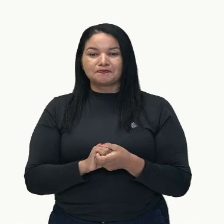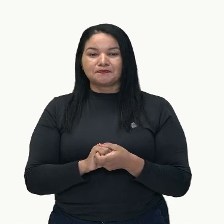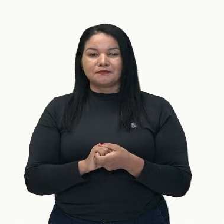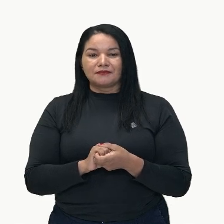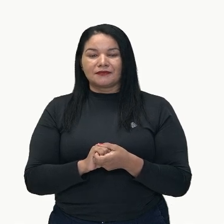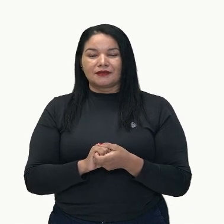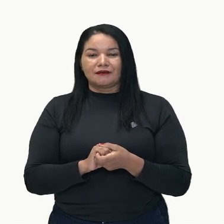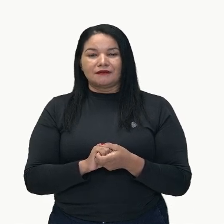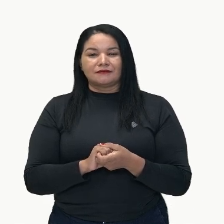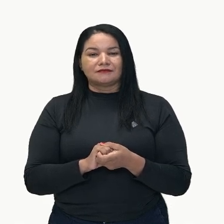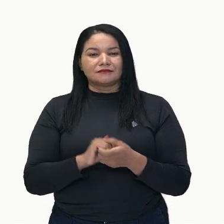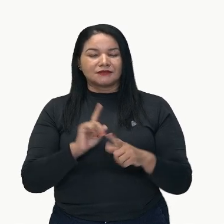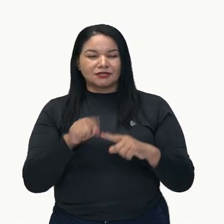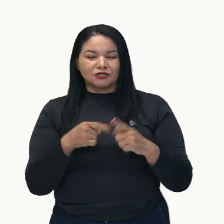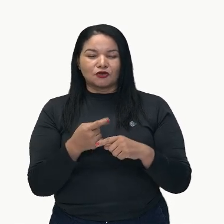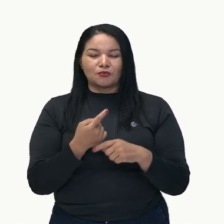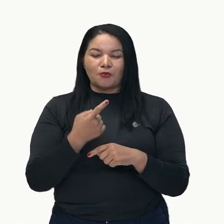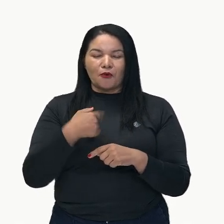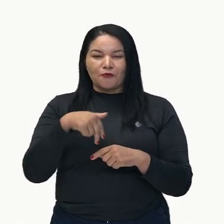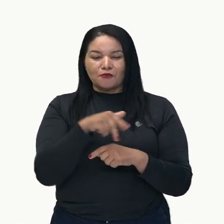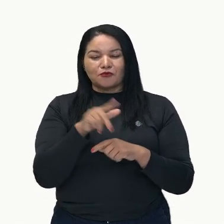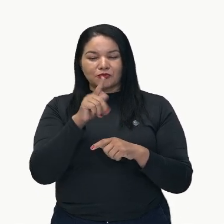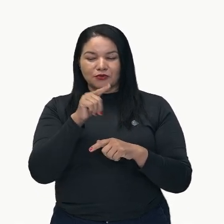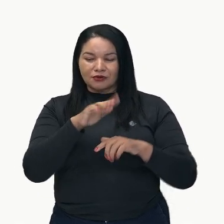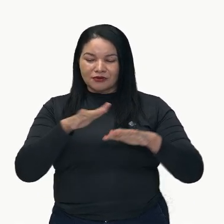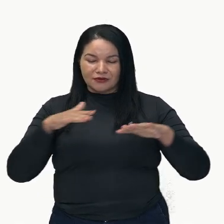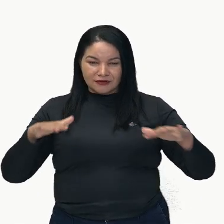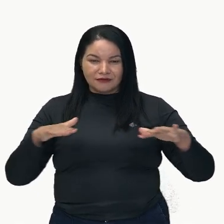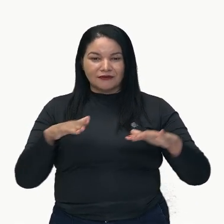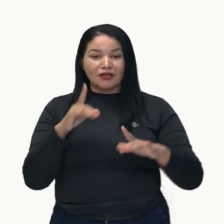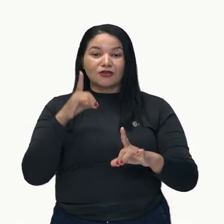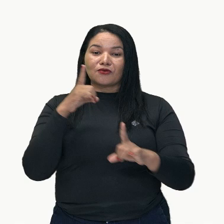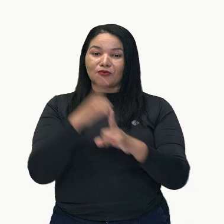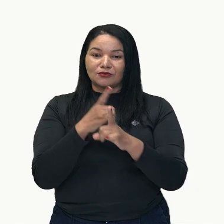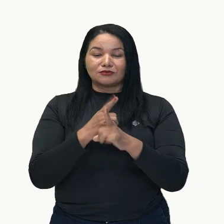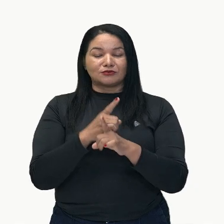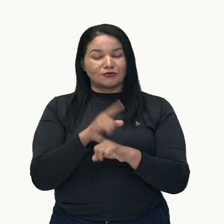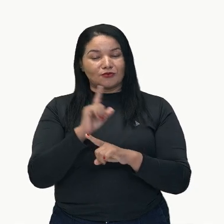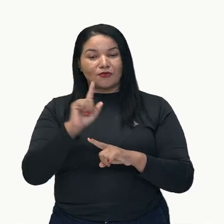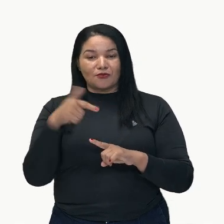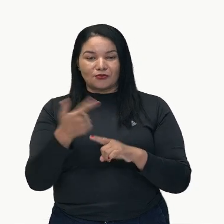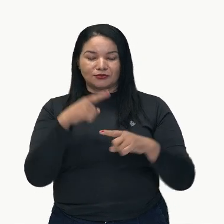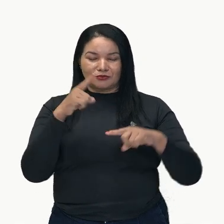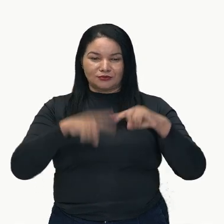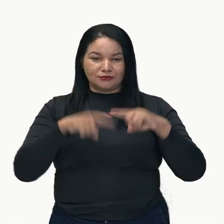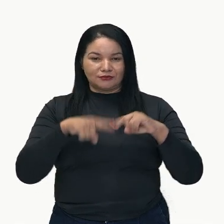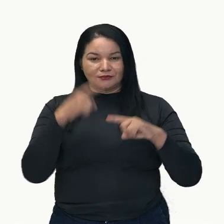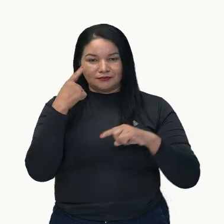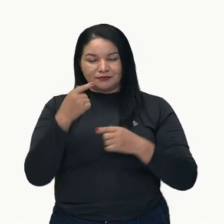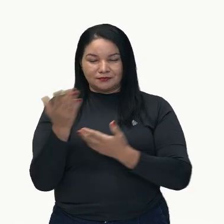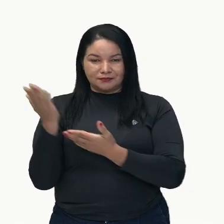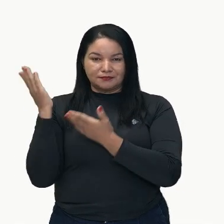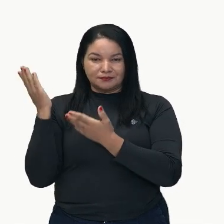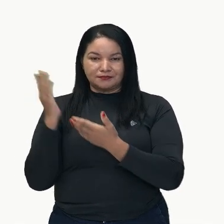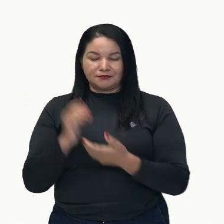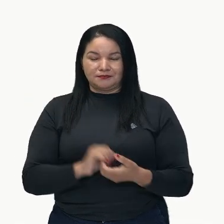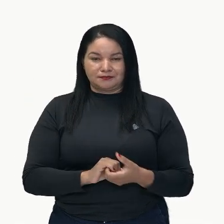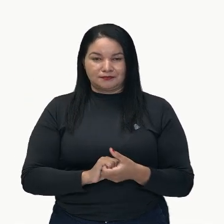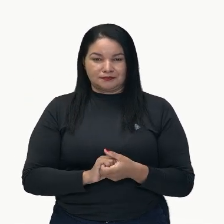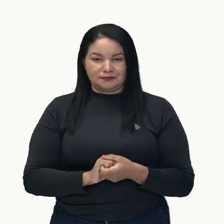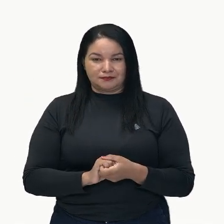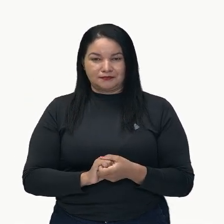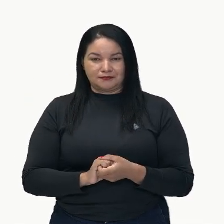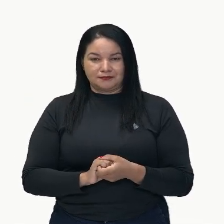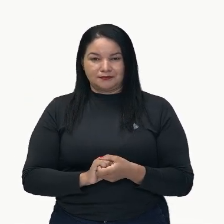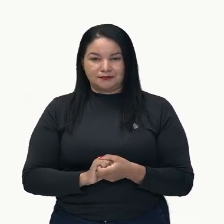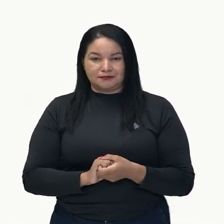buscó en el río y halló un cristal azul brillante. Finalmente, subió la montaña más alta y pidió a